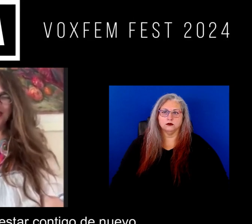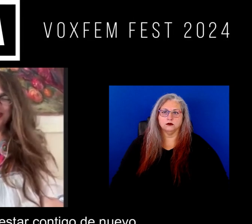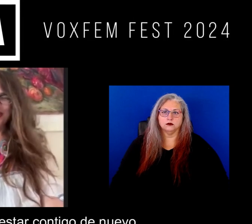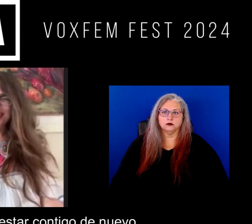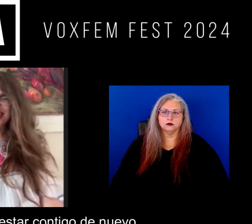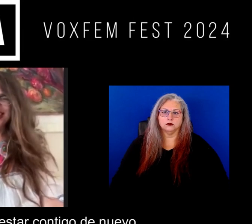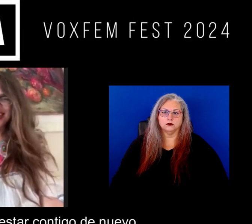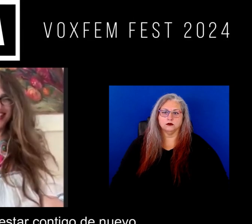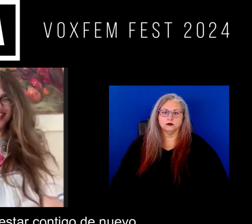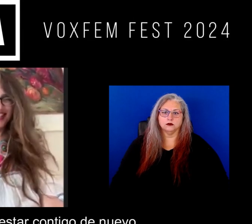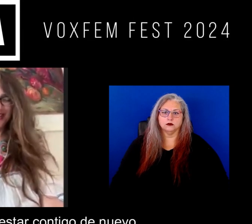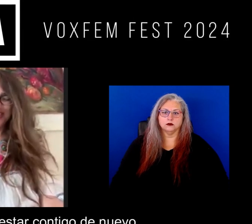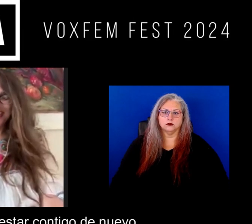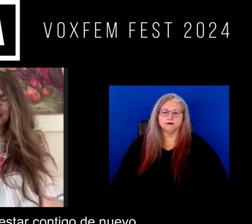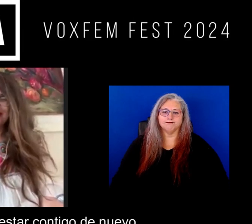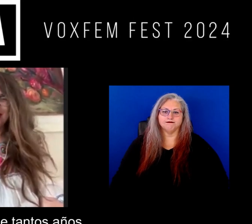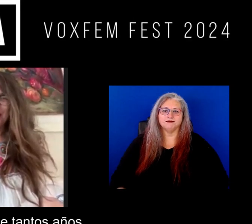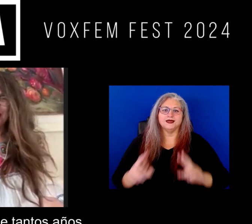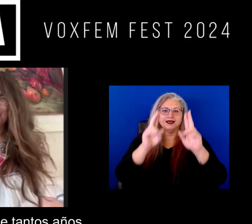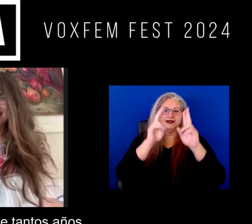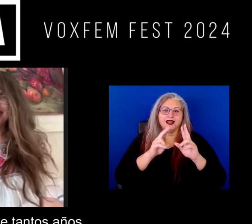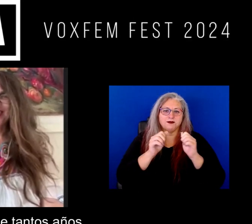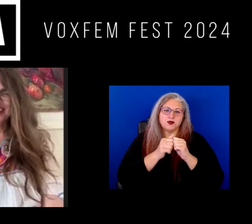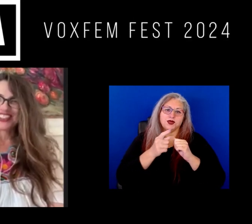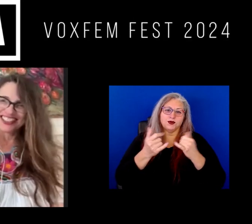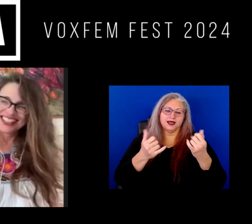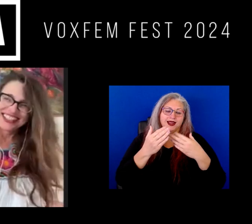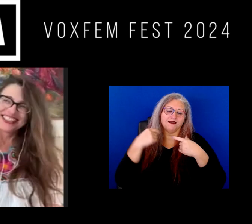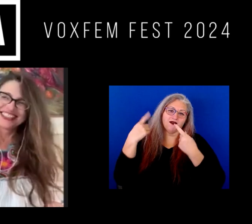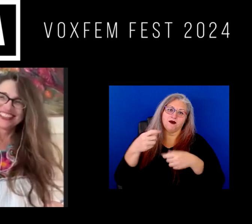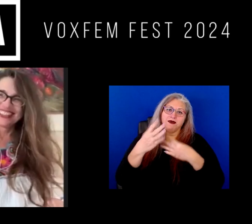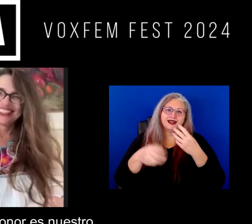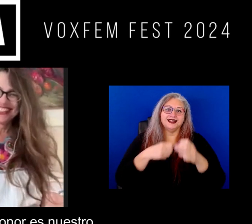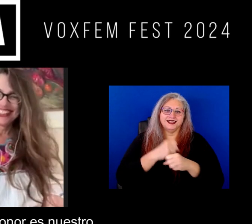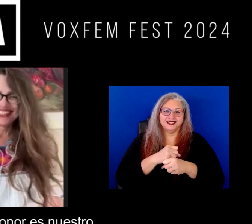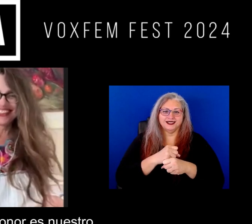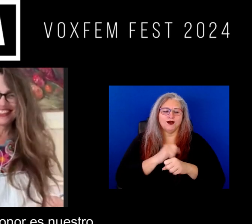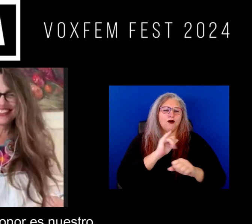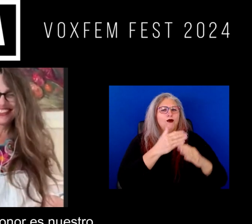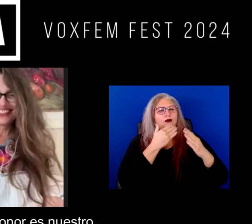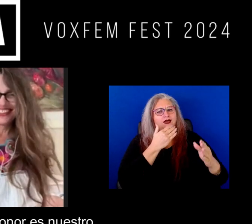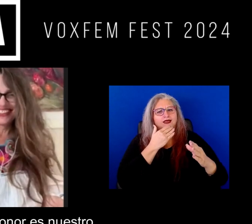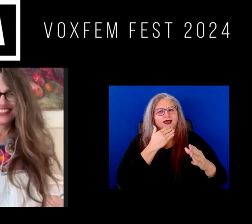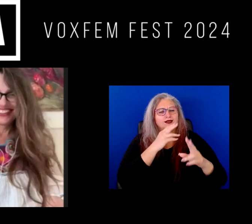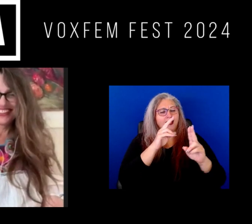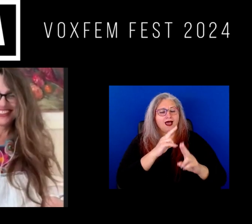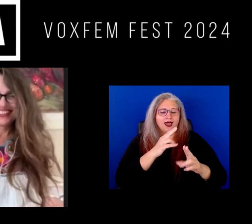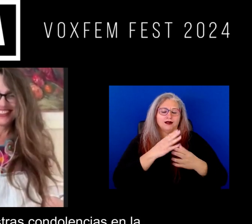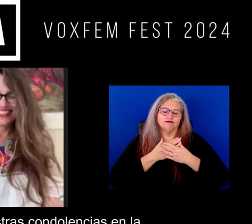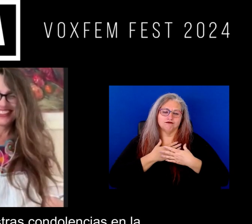Es un honor estar contigo de nuevo después de tantos años. Gracias, el honor es nuestro.